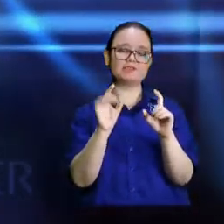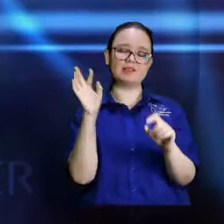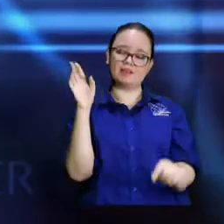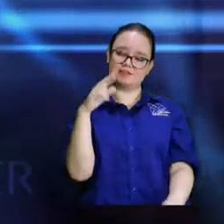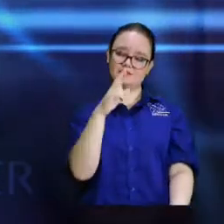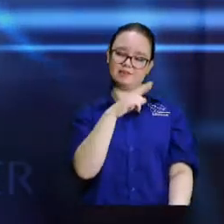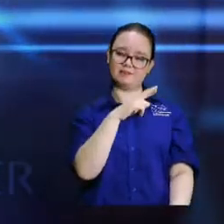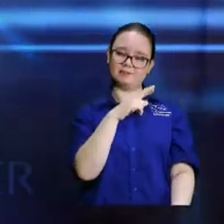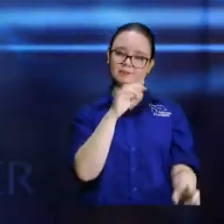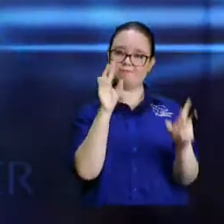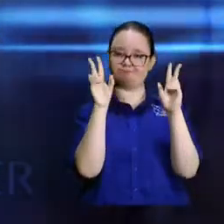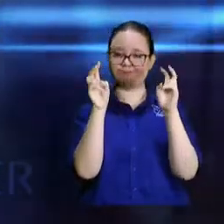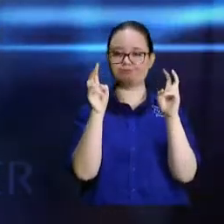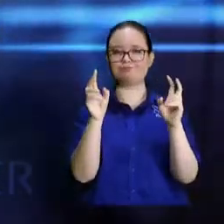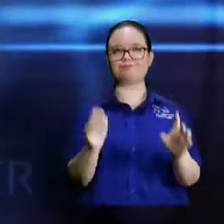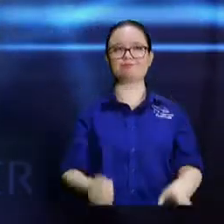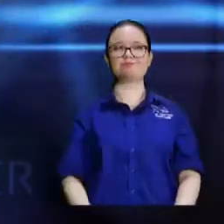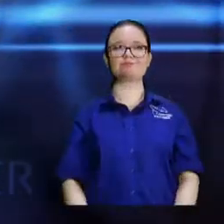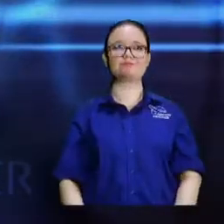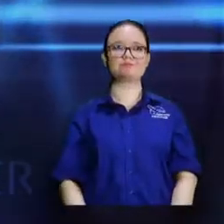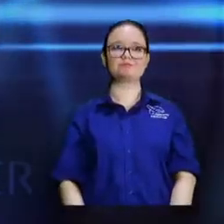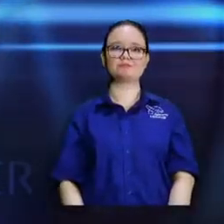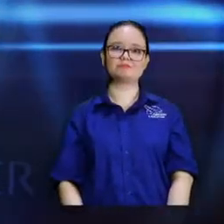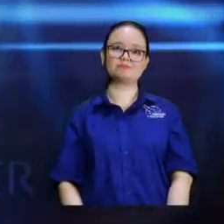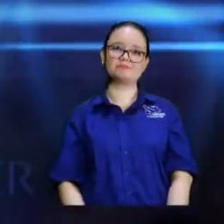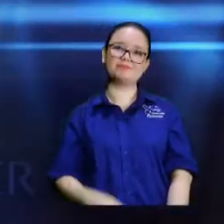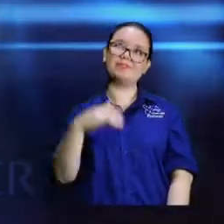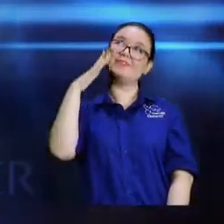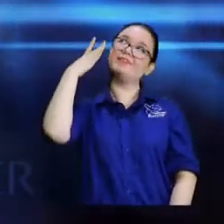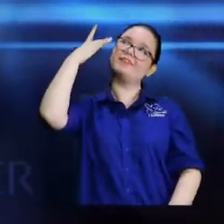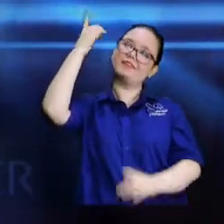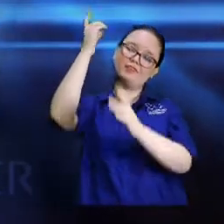Ay, Padre, ayúdanos, por favor. Dígale al que tiene la par que nos ayude Dios. Que nos ayude Dios.